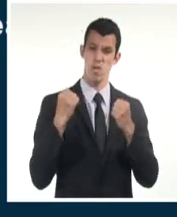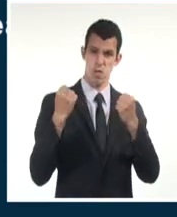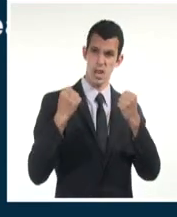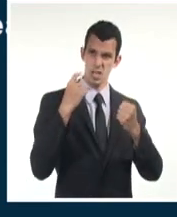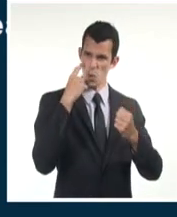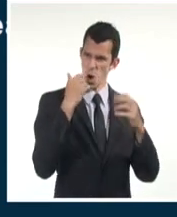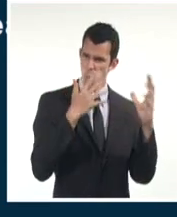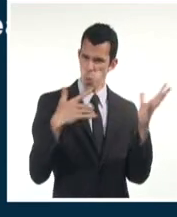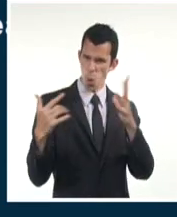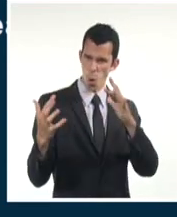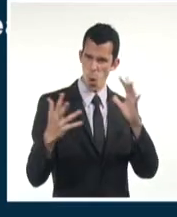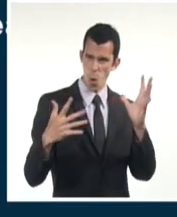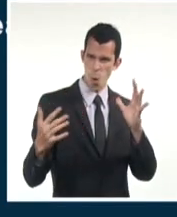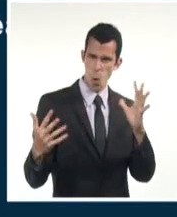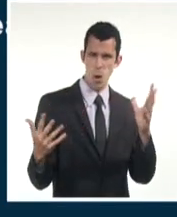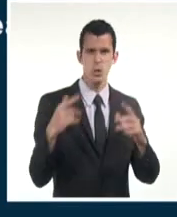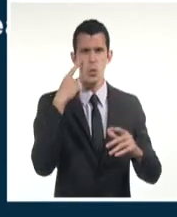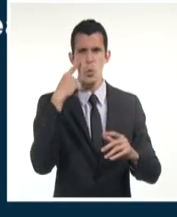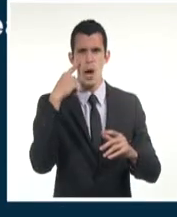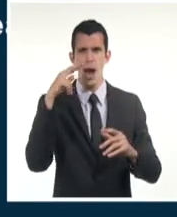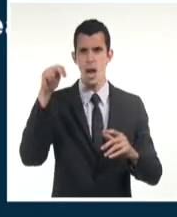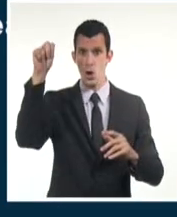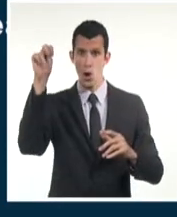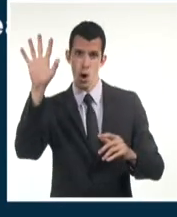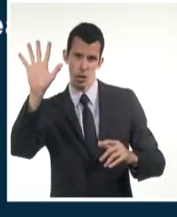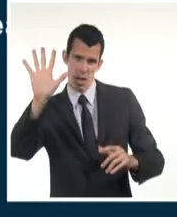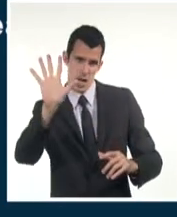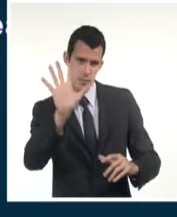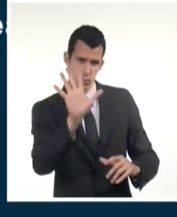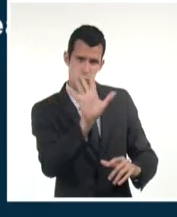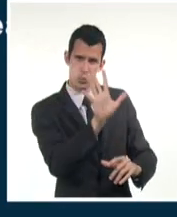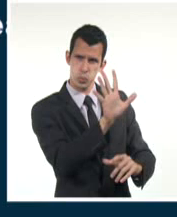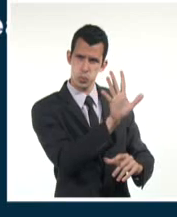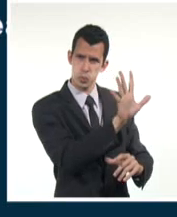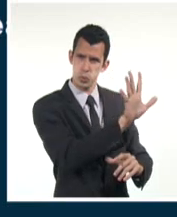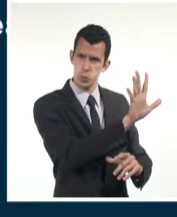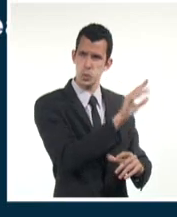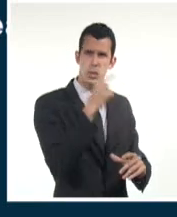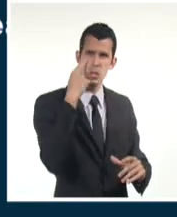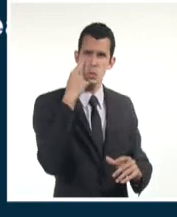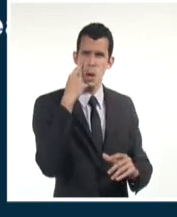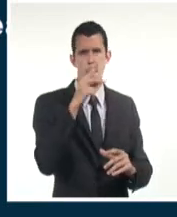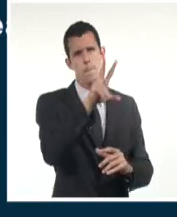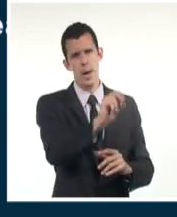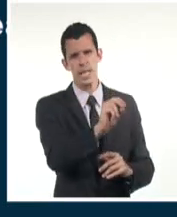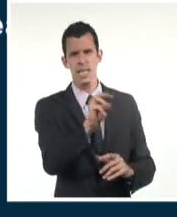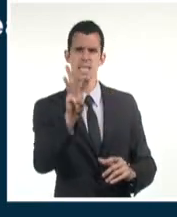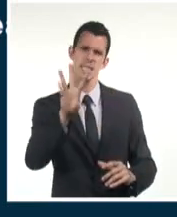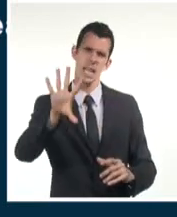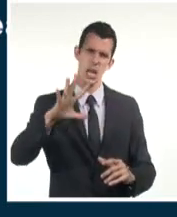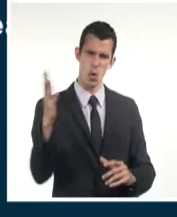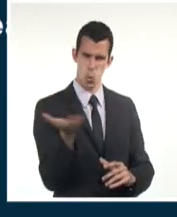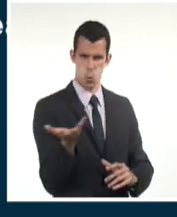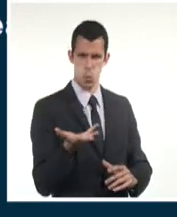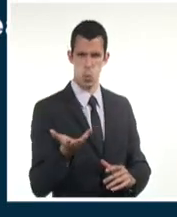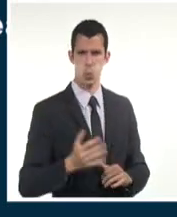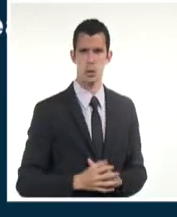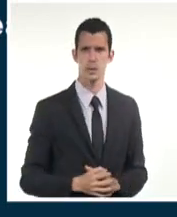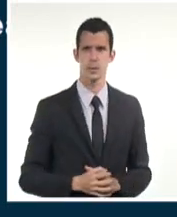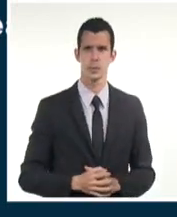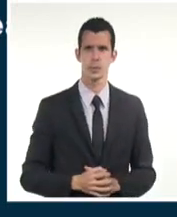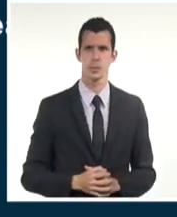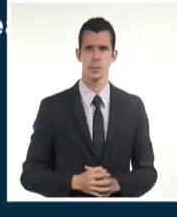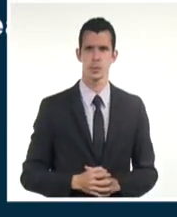al este, 20, 35 kilómetros por hora llegando a 40 en las zonas de la costa norte del centro y occidente del país